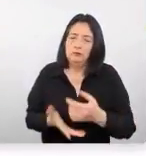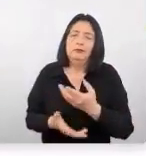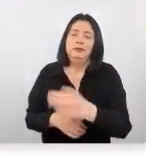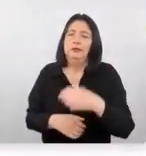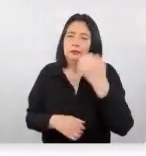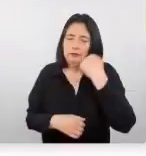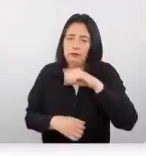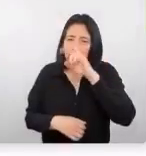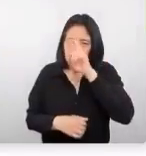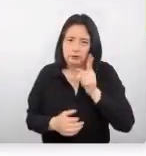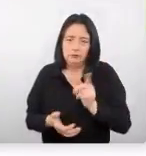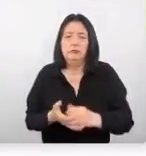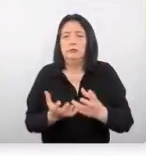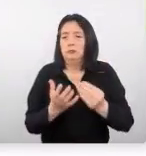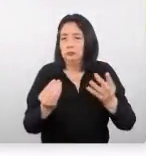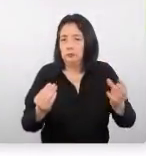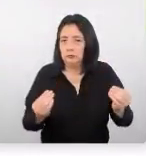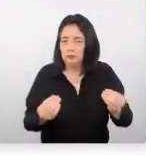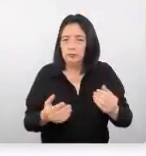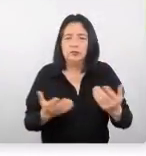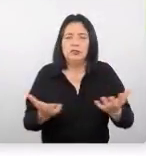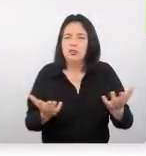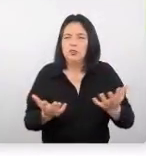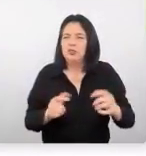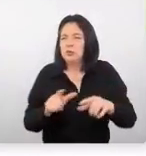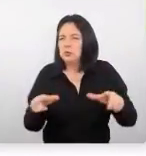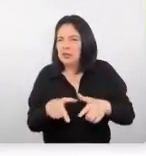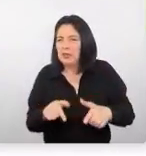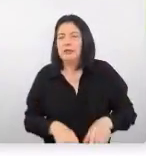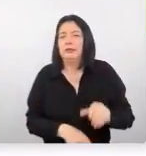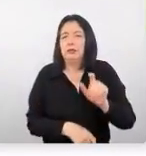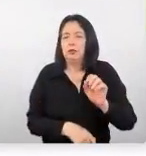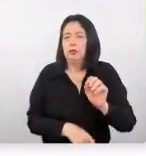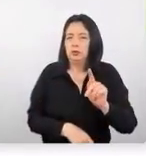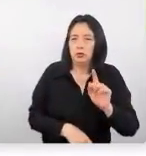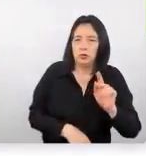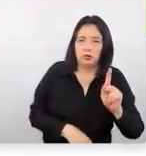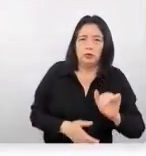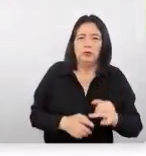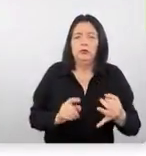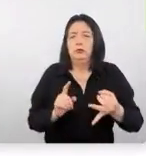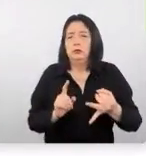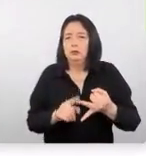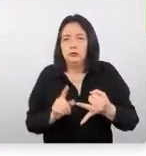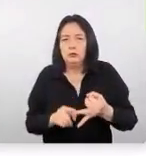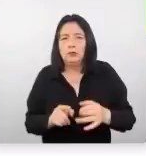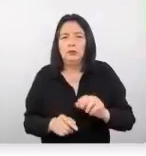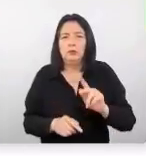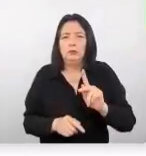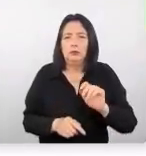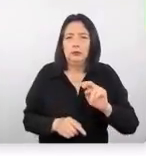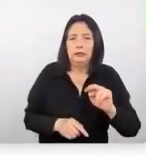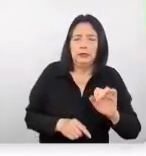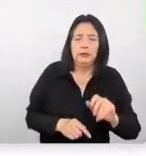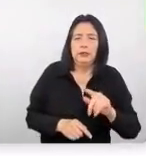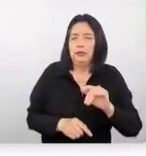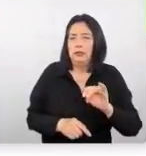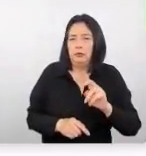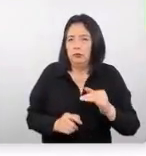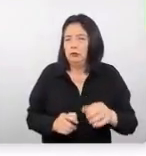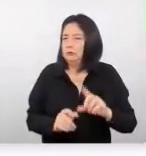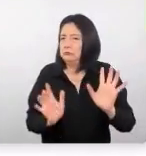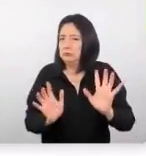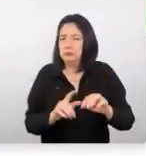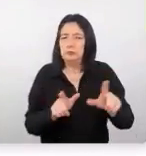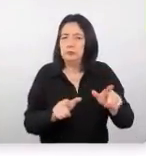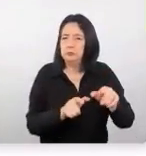bueno la mayoría viene de Tokio también está Kanagawa como uno de los principales lugares de